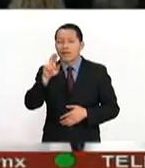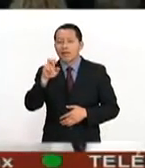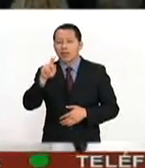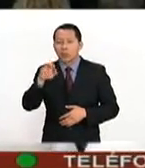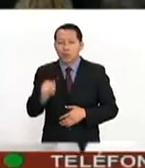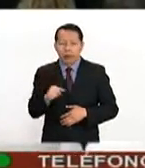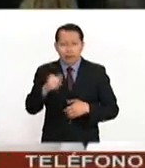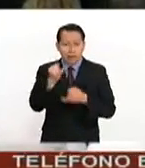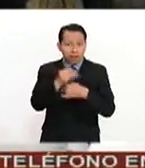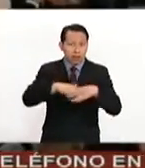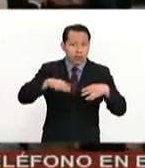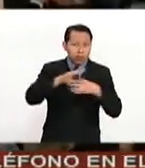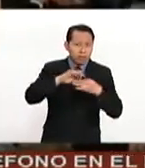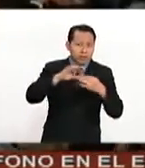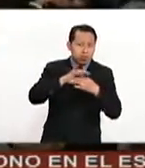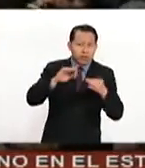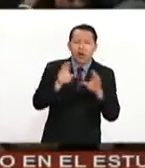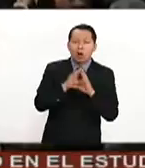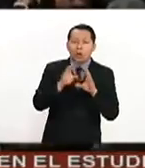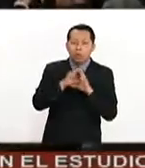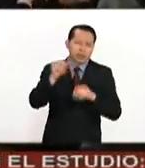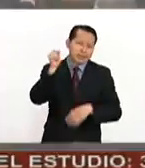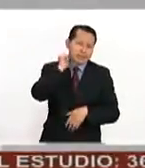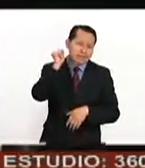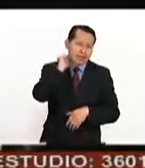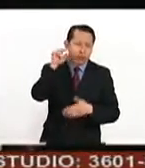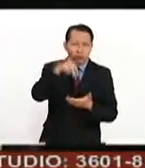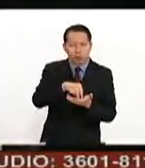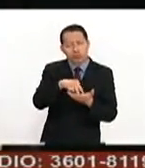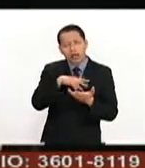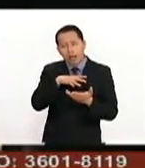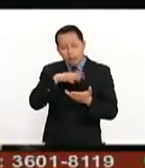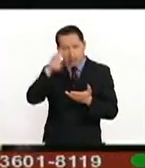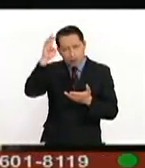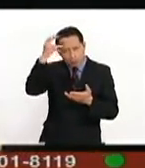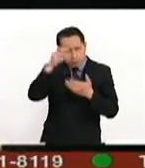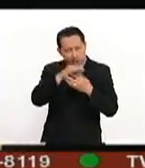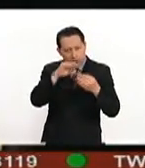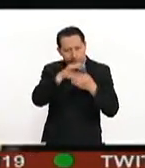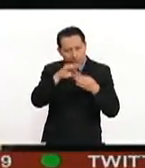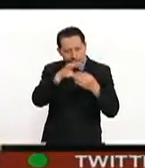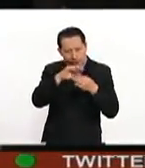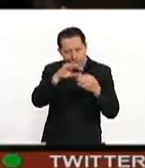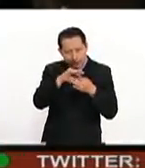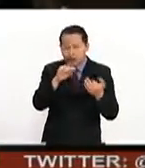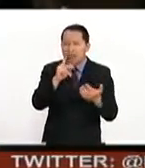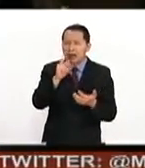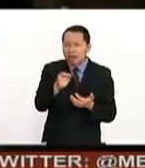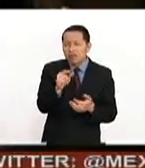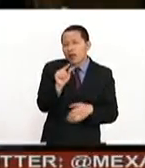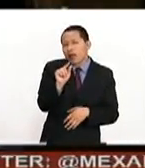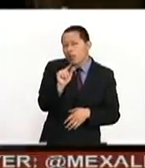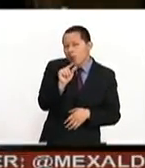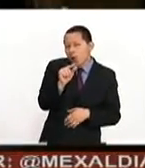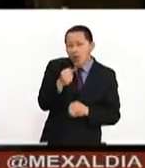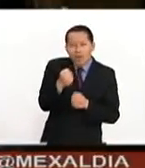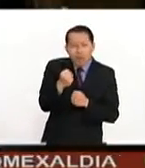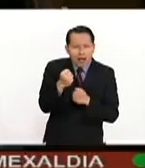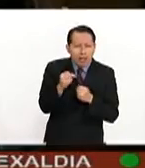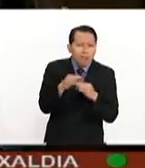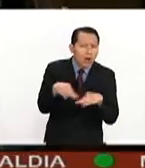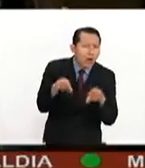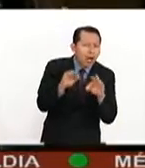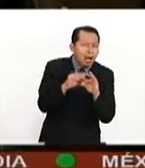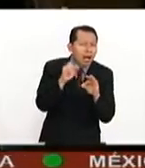sobre el discurso del presidente Donald Trump en el Congreso de Estados Unidos. Hubo poca sustancia que pudiera destacarse